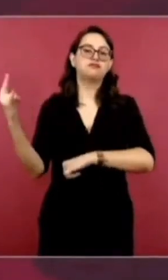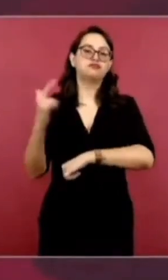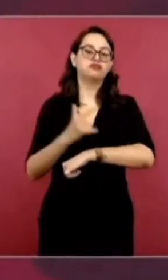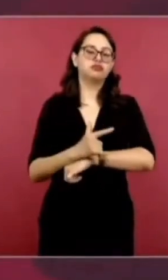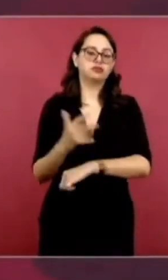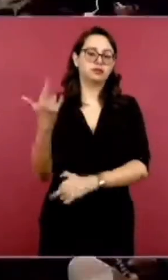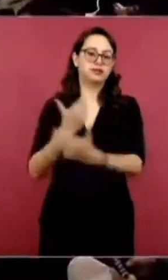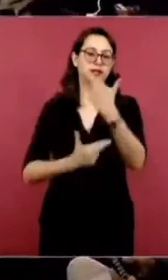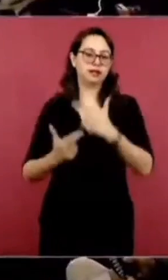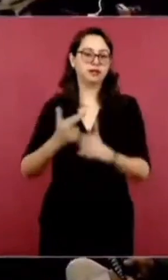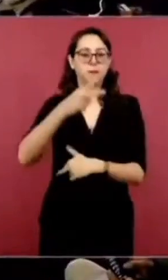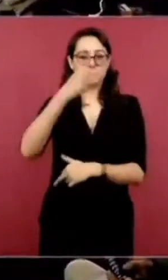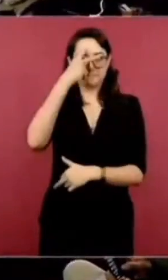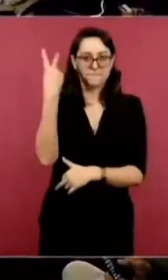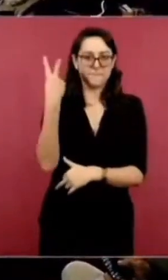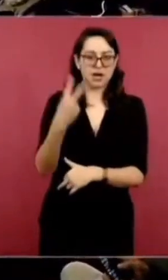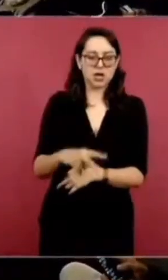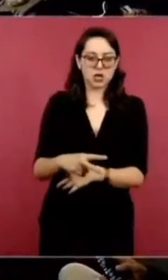nacional.